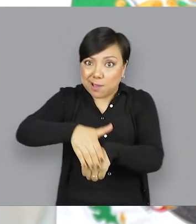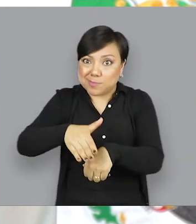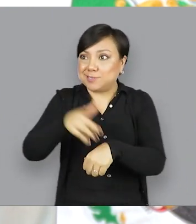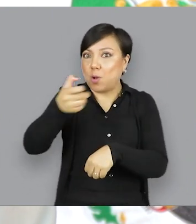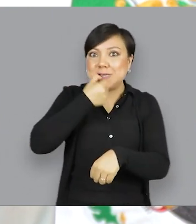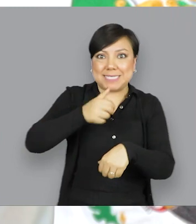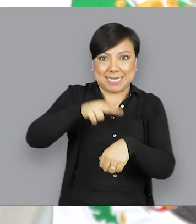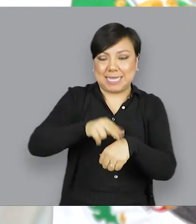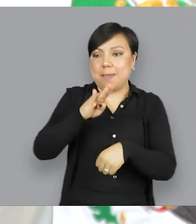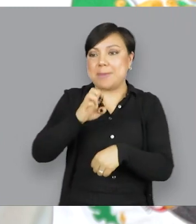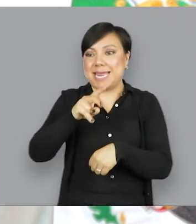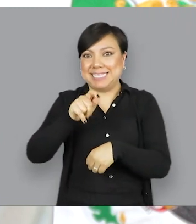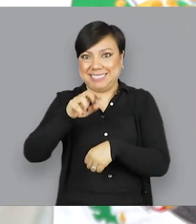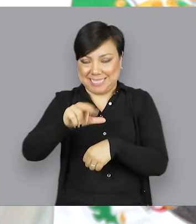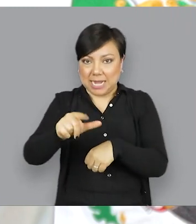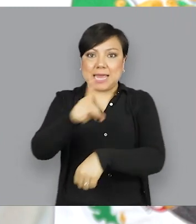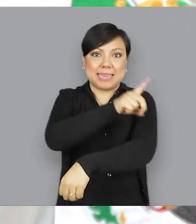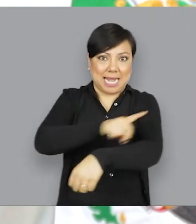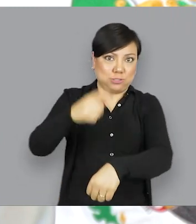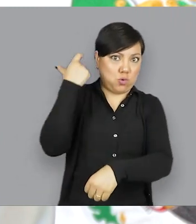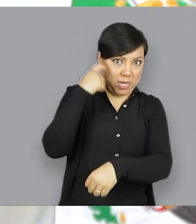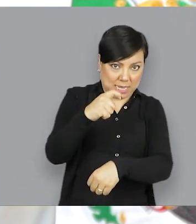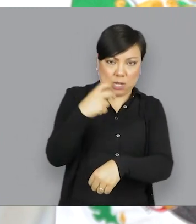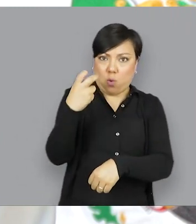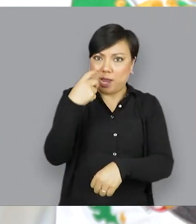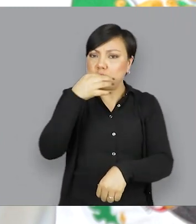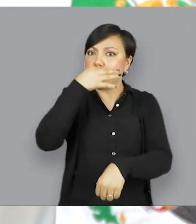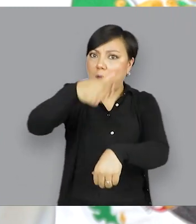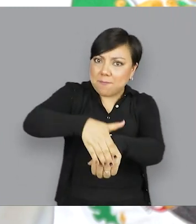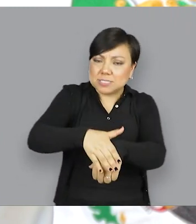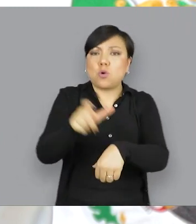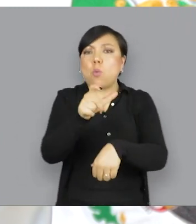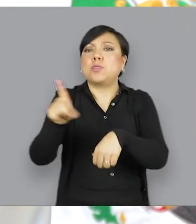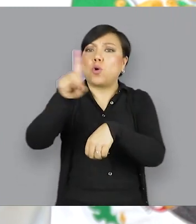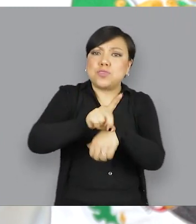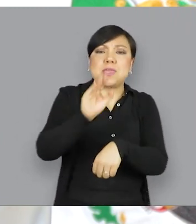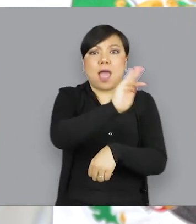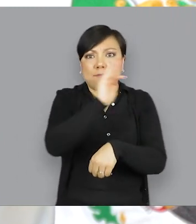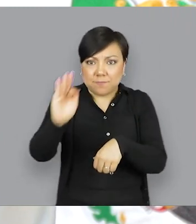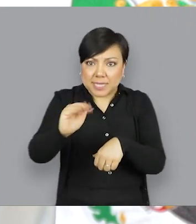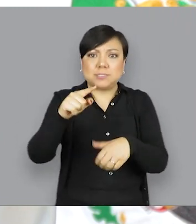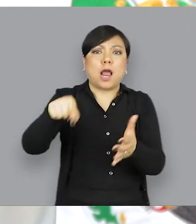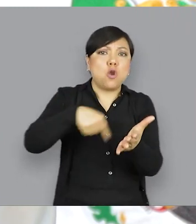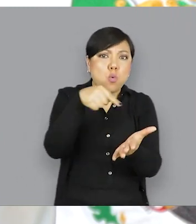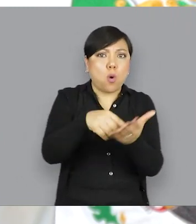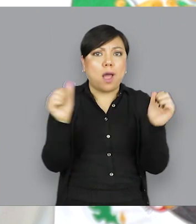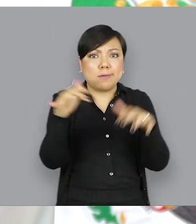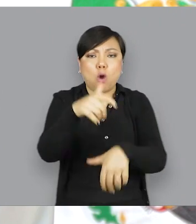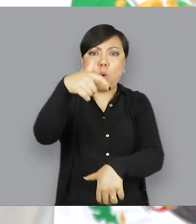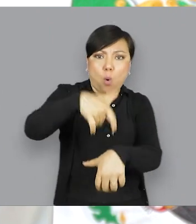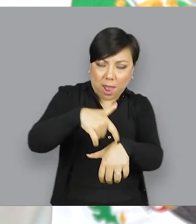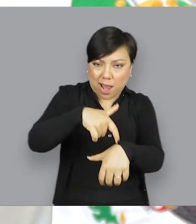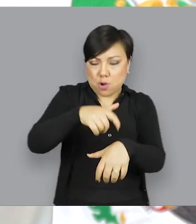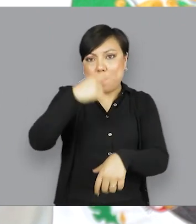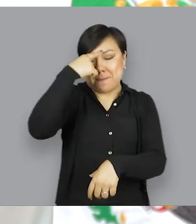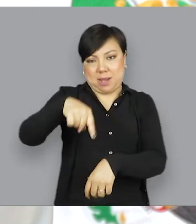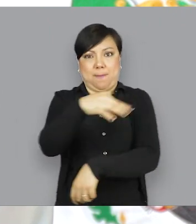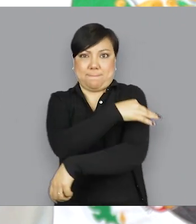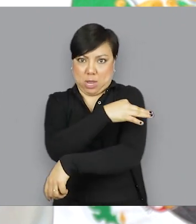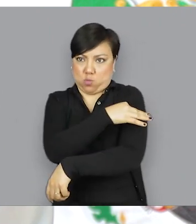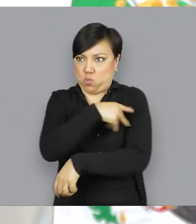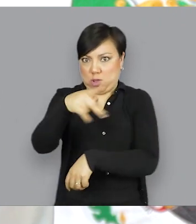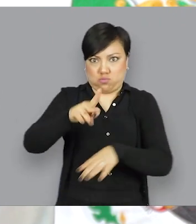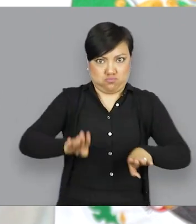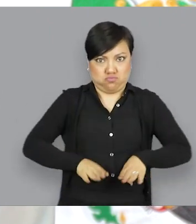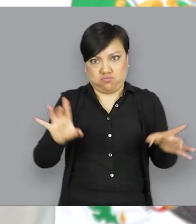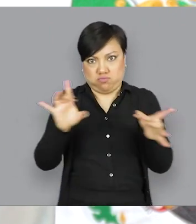Finalmente, te pedimos estar muy atento a las convocatorias que emite la Secretaría de Bienestar, Delegación Querétaro, para que te enteres de las fechas, sedes y horarios